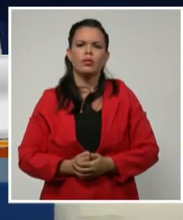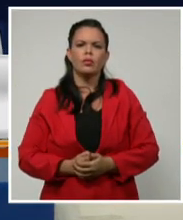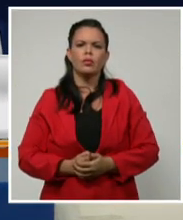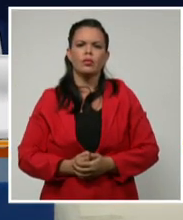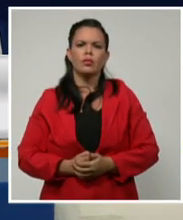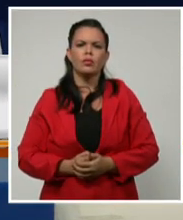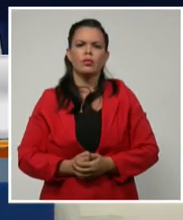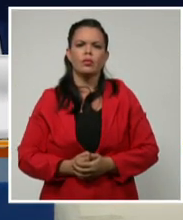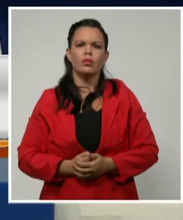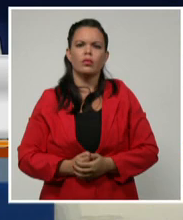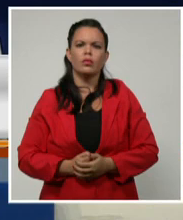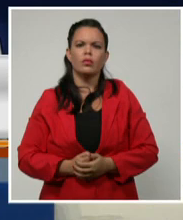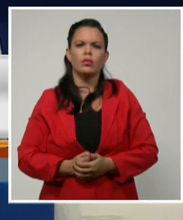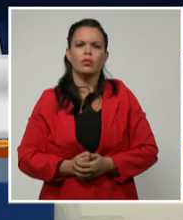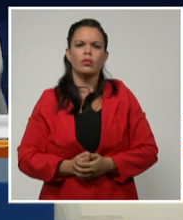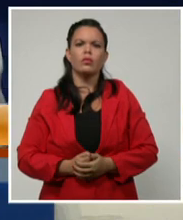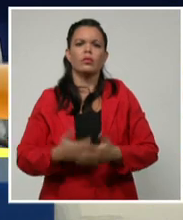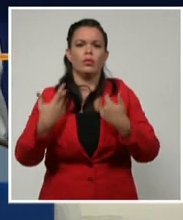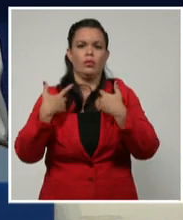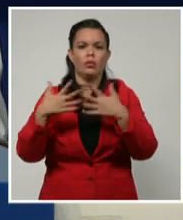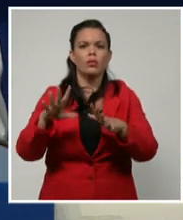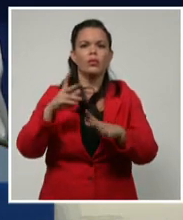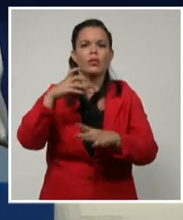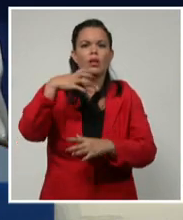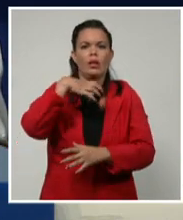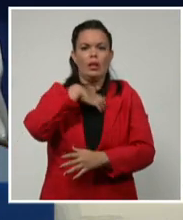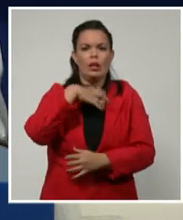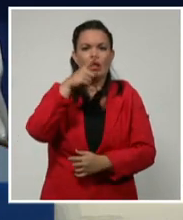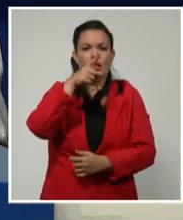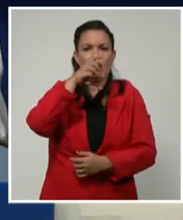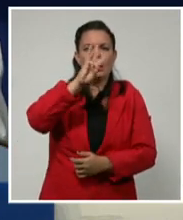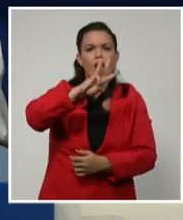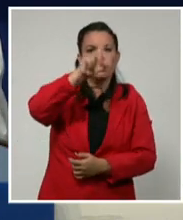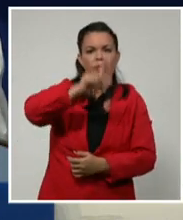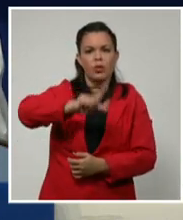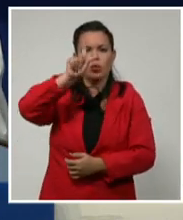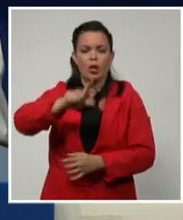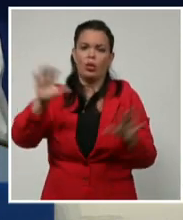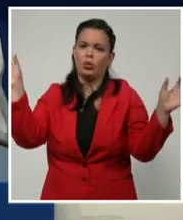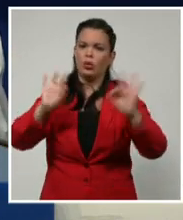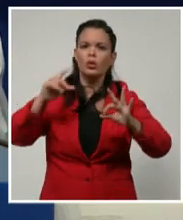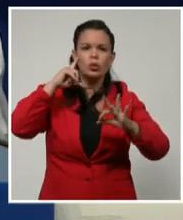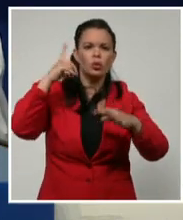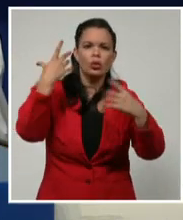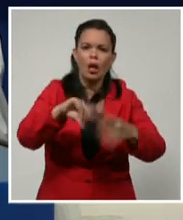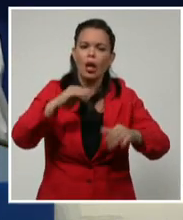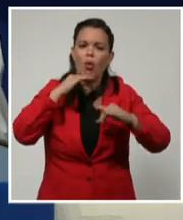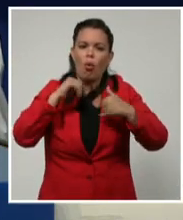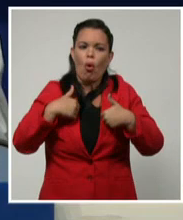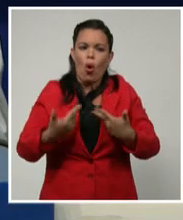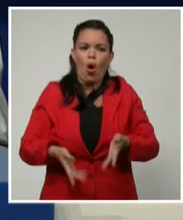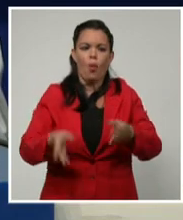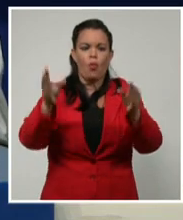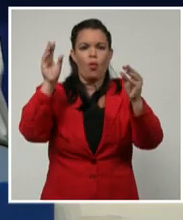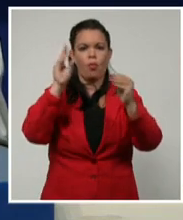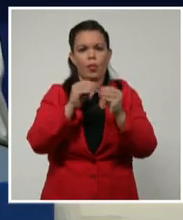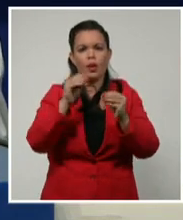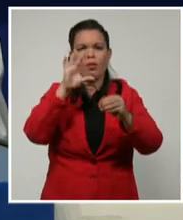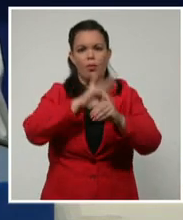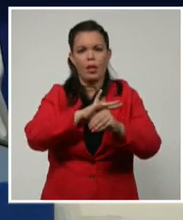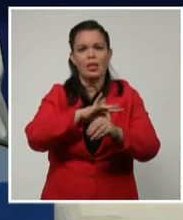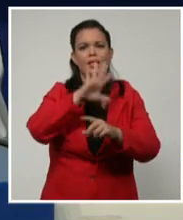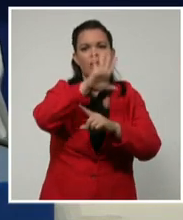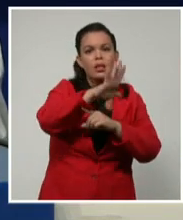personas en las cuales no se ha podido precisar la fuente de infección, que son 5 de la provincia de